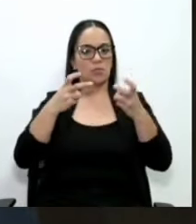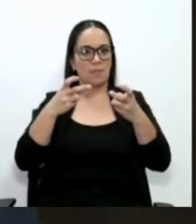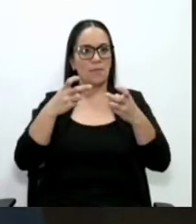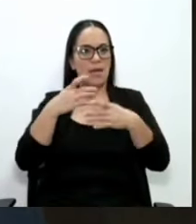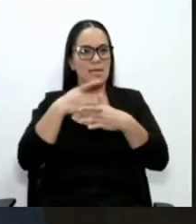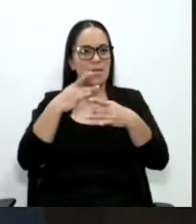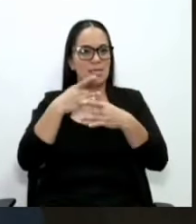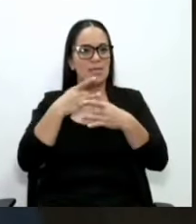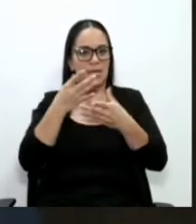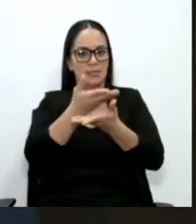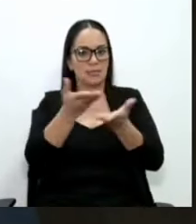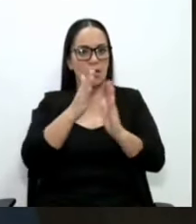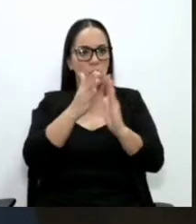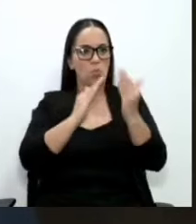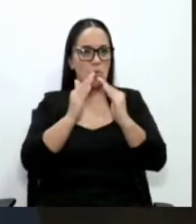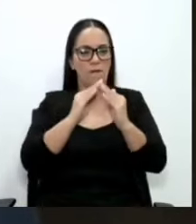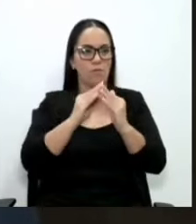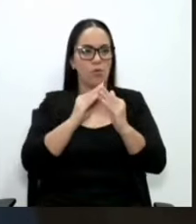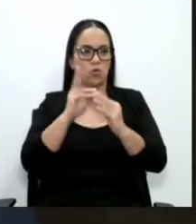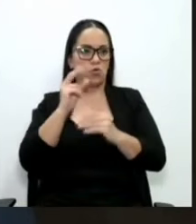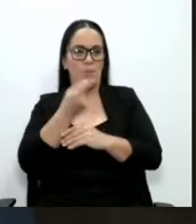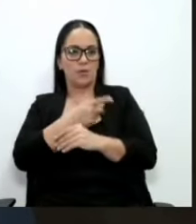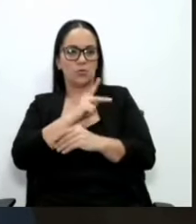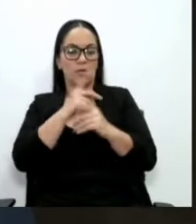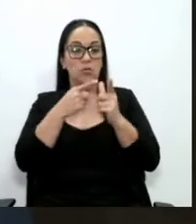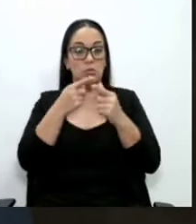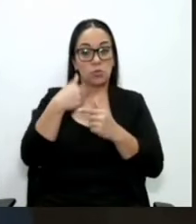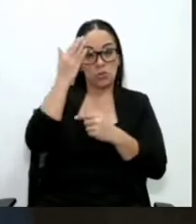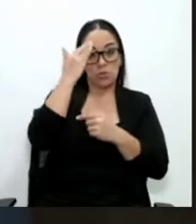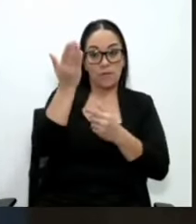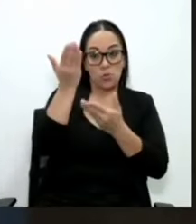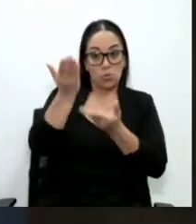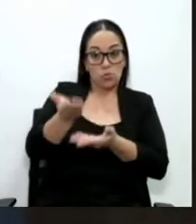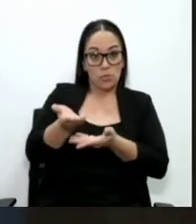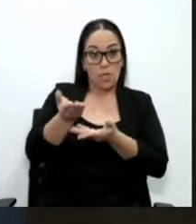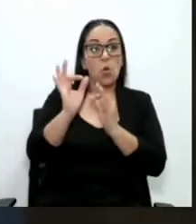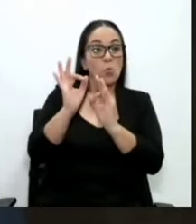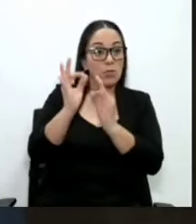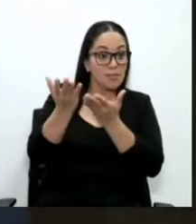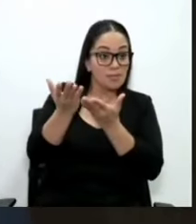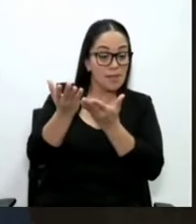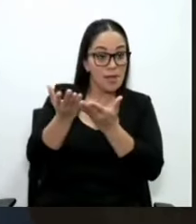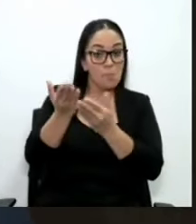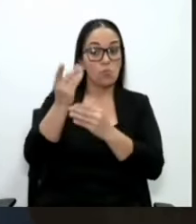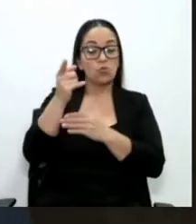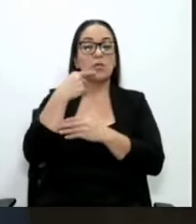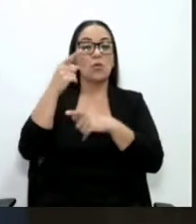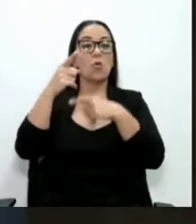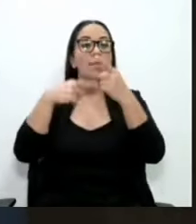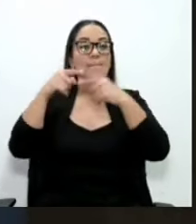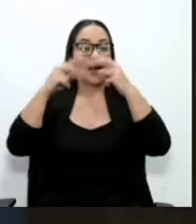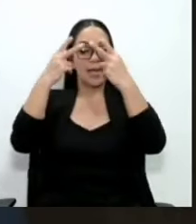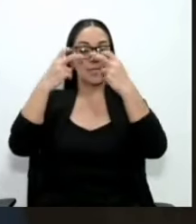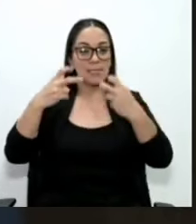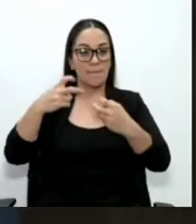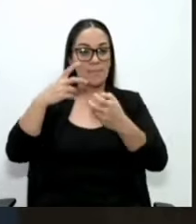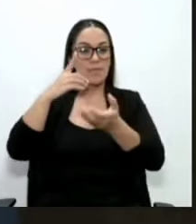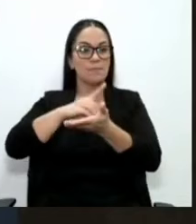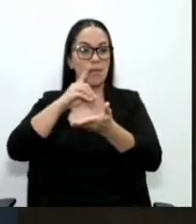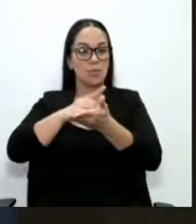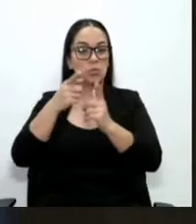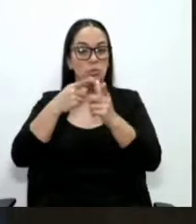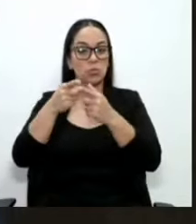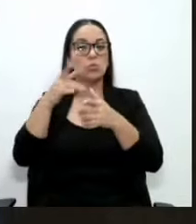sea. Queríamos saber cómo está usted, luego de que hace dos semanas se indicó que se sometería a unos chequeos médicos.